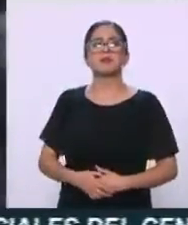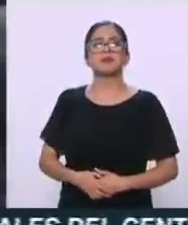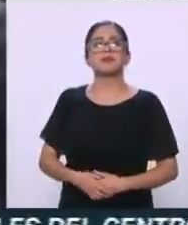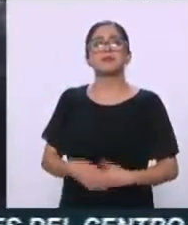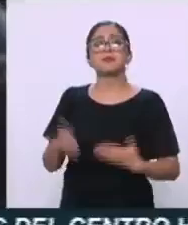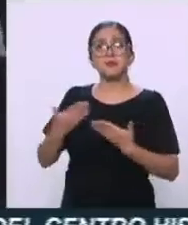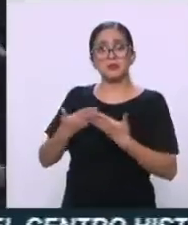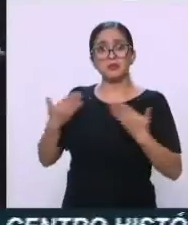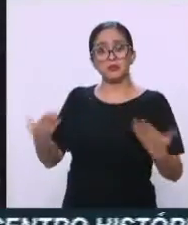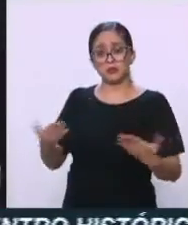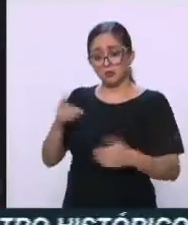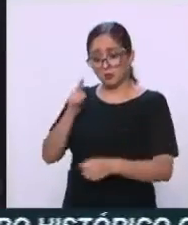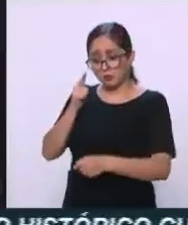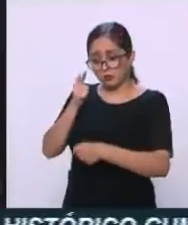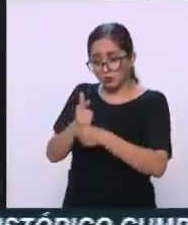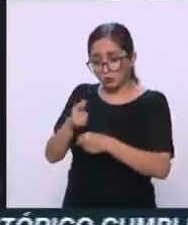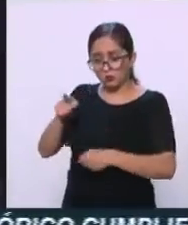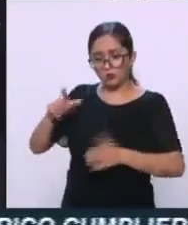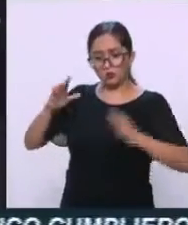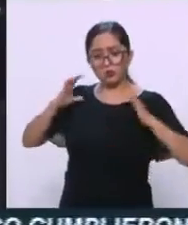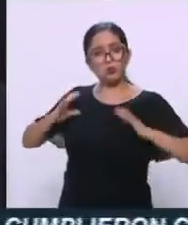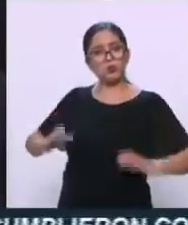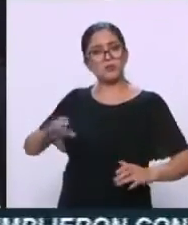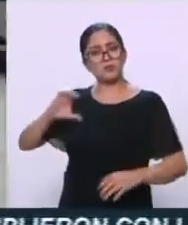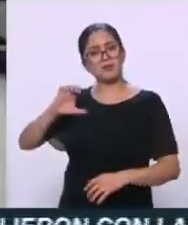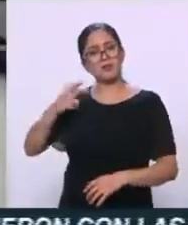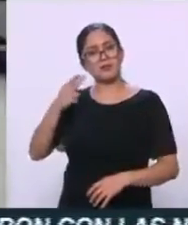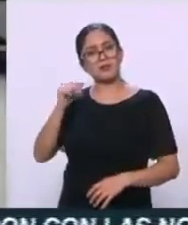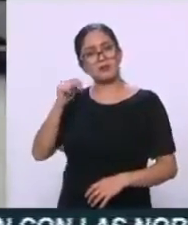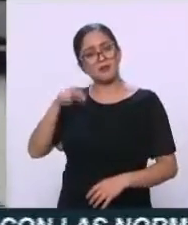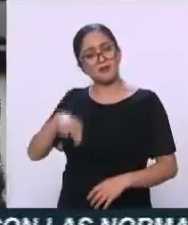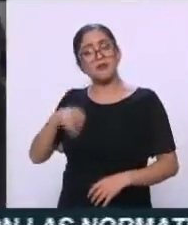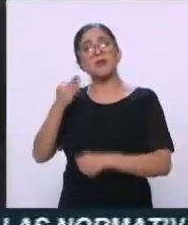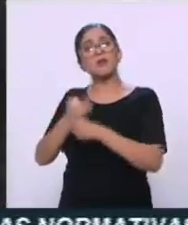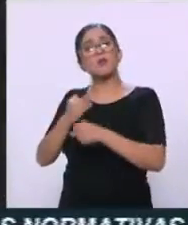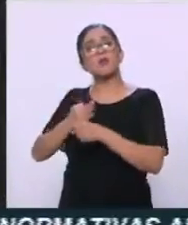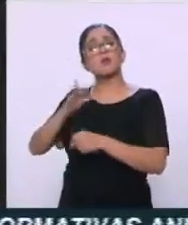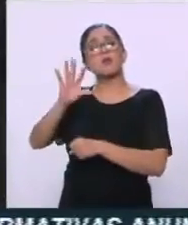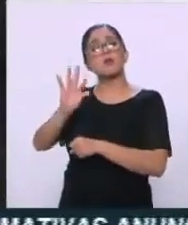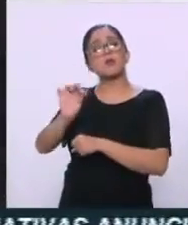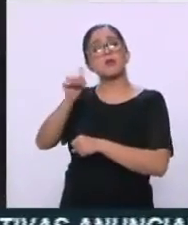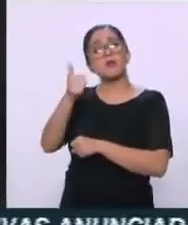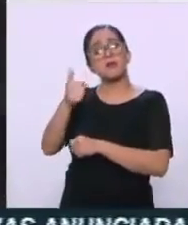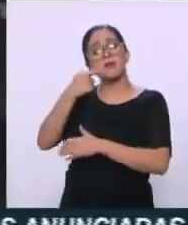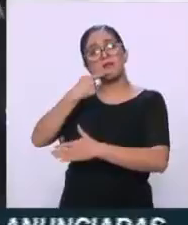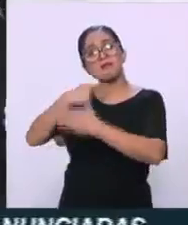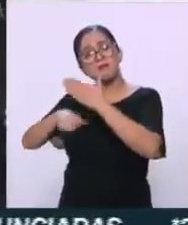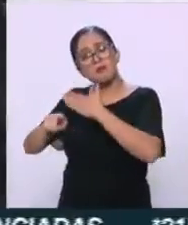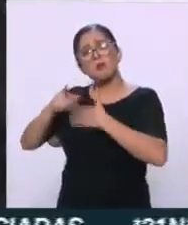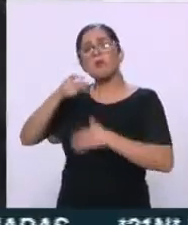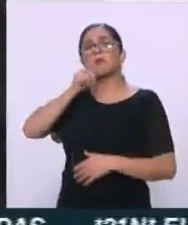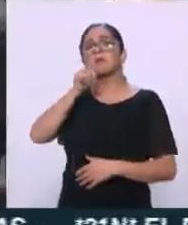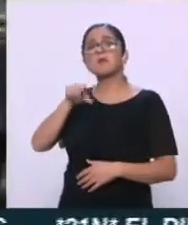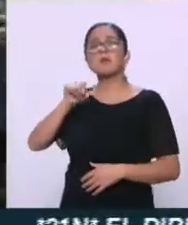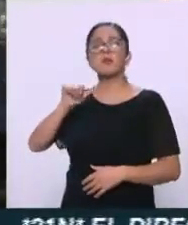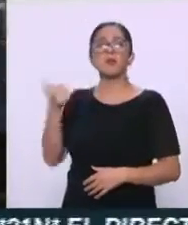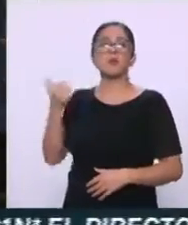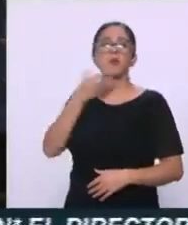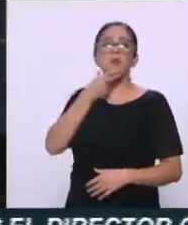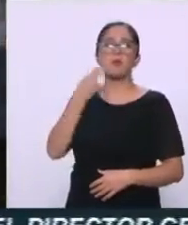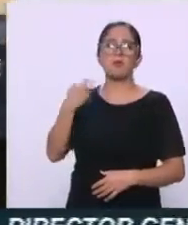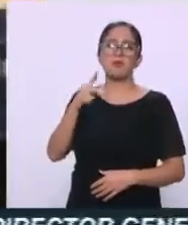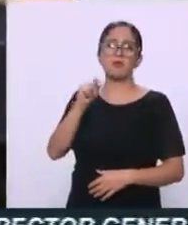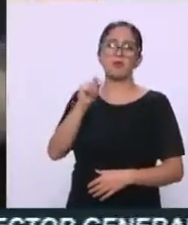Alfonso Rodríguez de Lumbre, como sabes, hay 46 órdenes de detención, hay orden contra el señor Tomás Cerón de Lucio, hay una detención